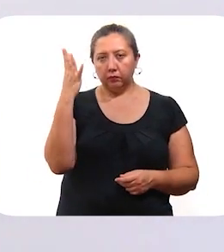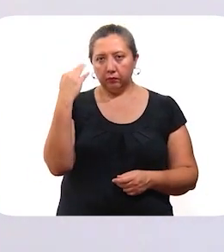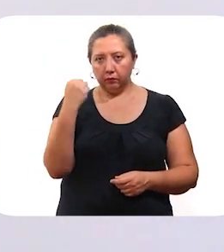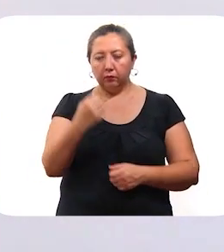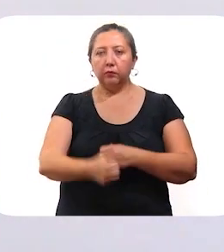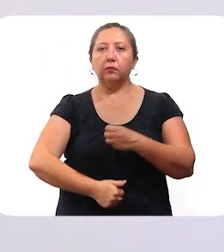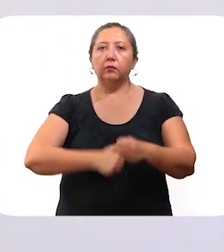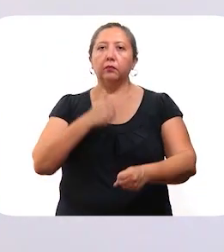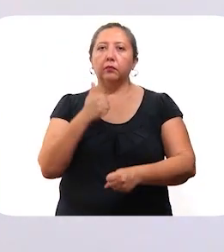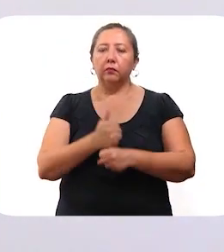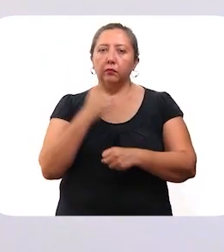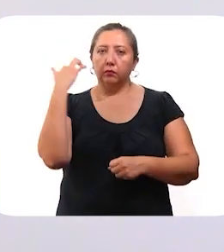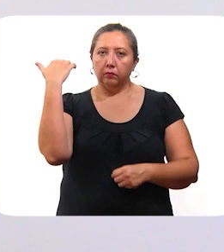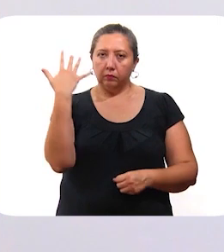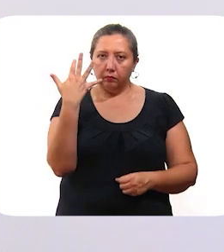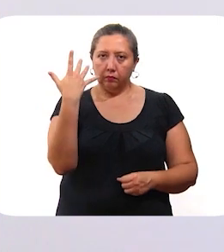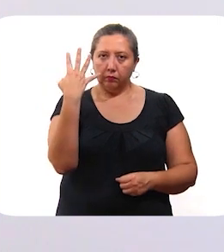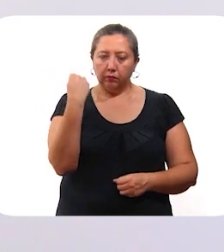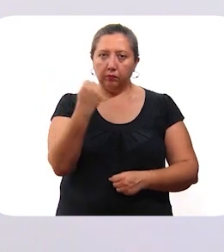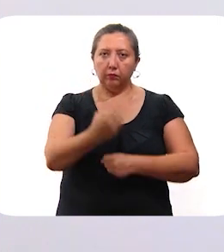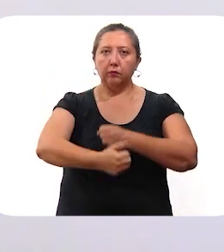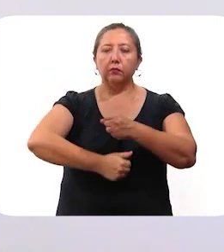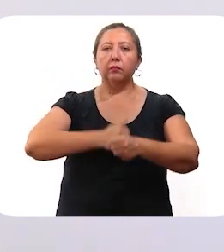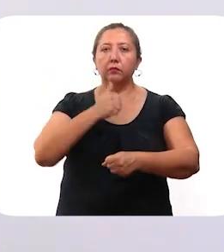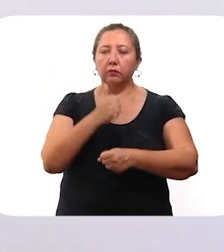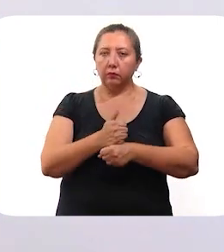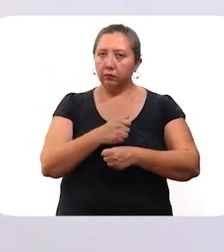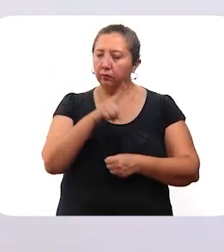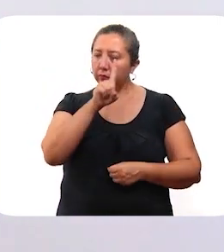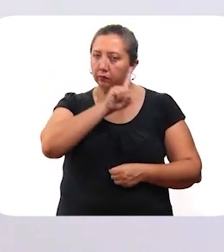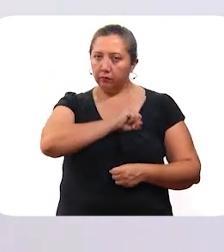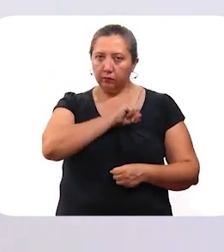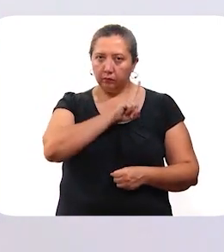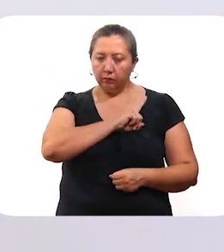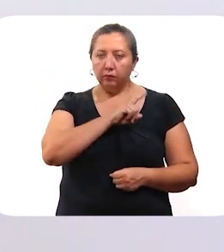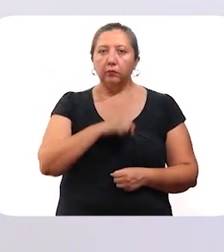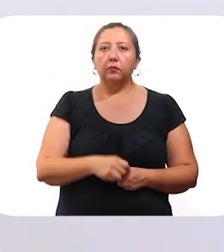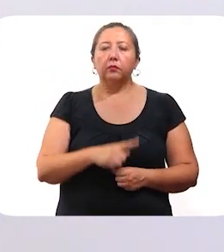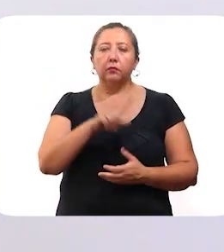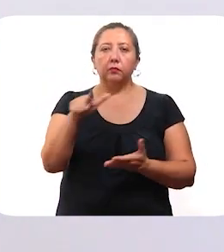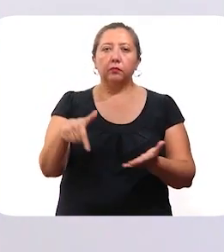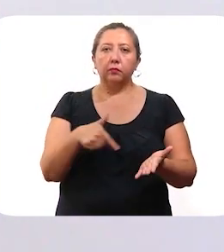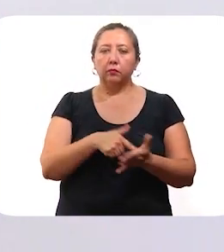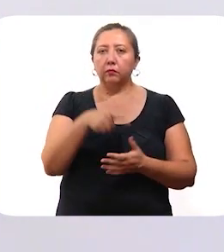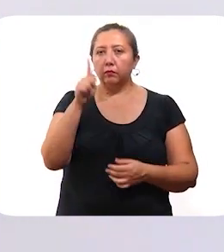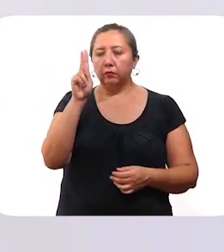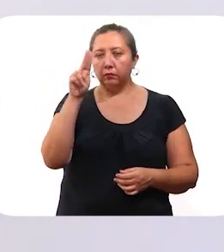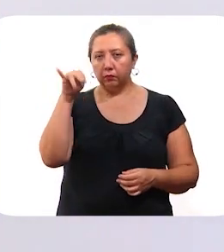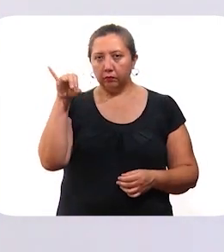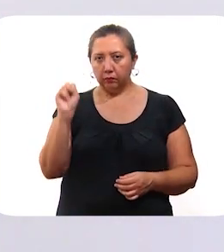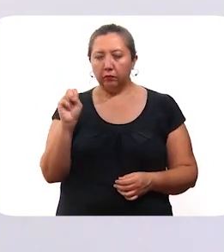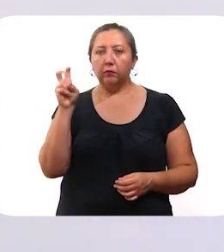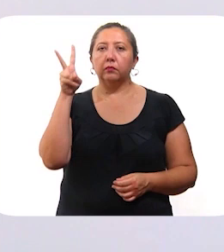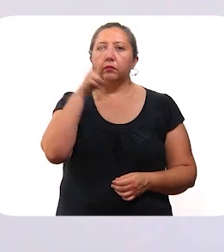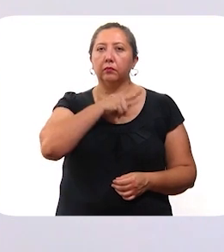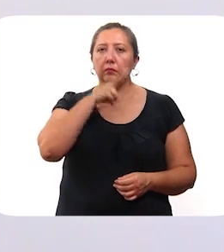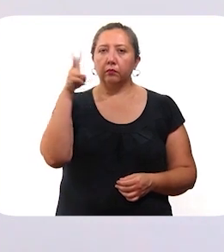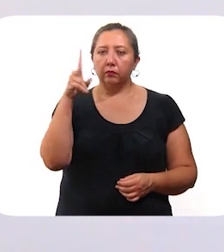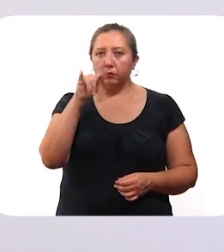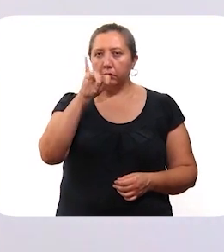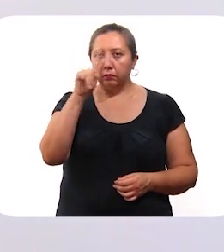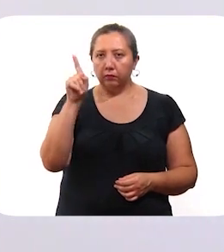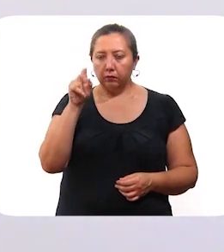49 años y 50 a 59 años únicamente en las demarcaciones de Canasim, Valladolid,